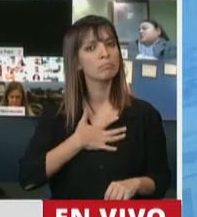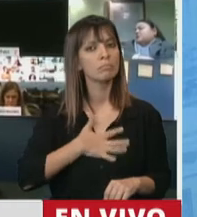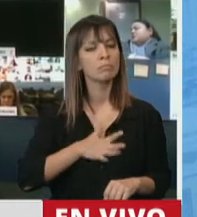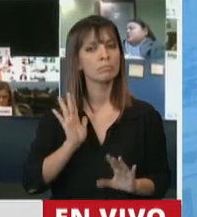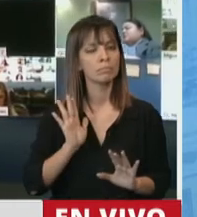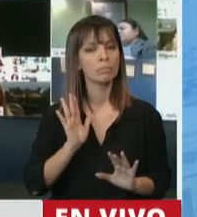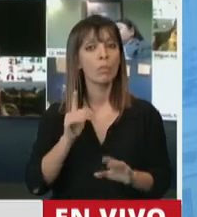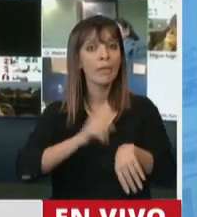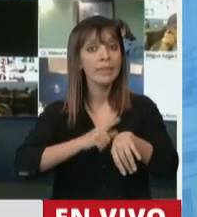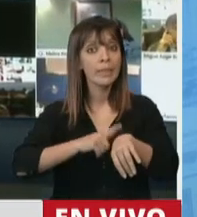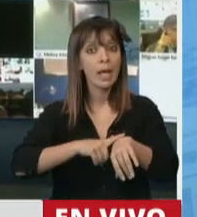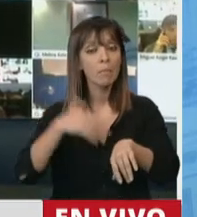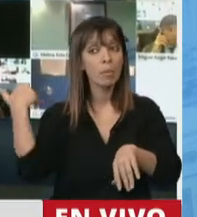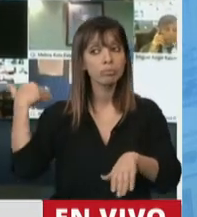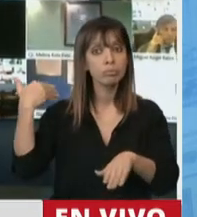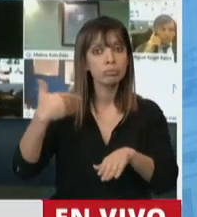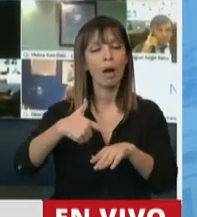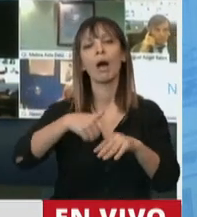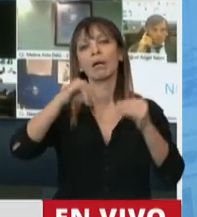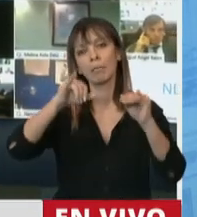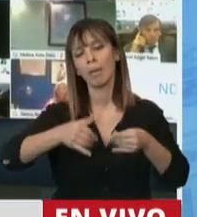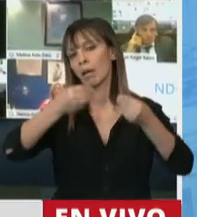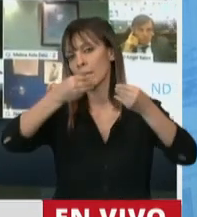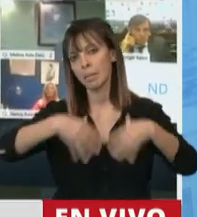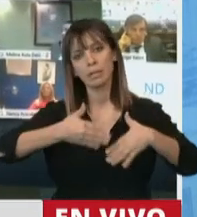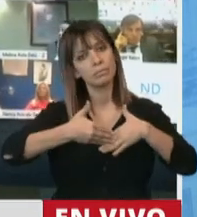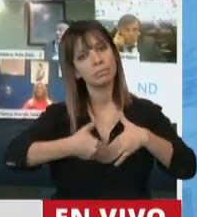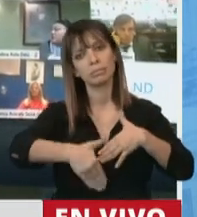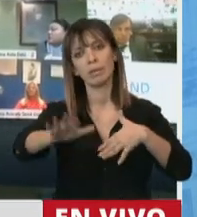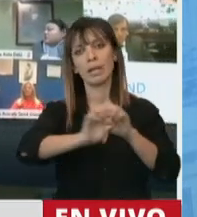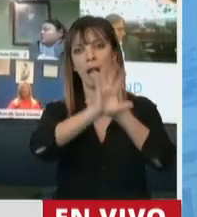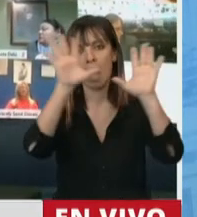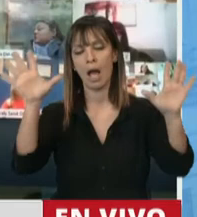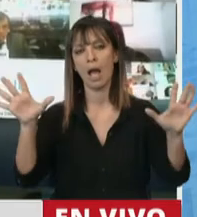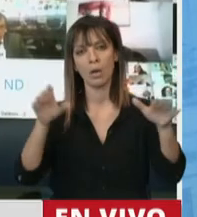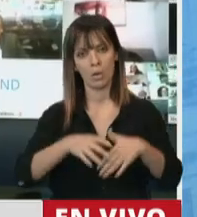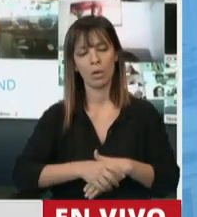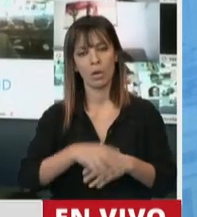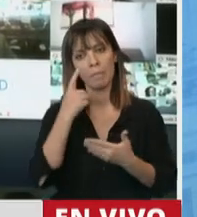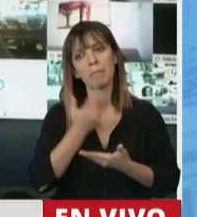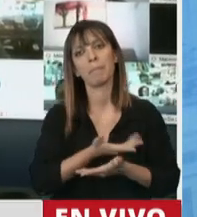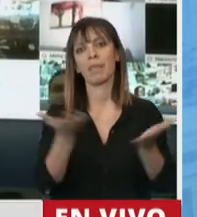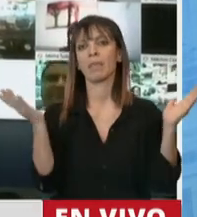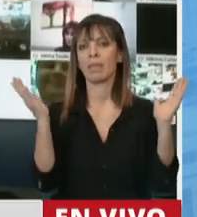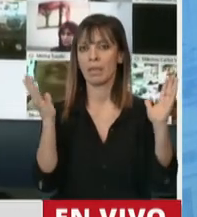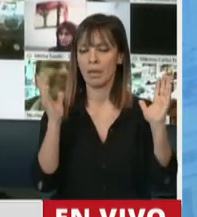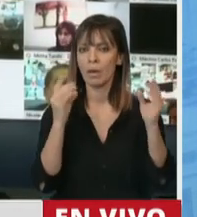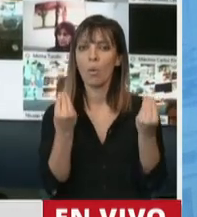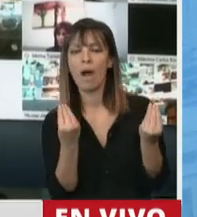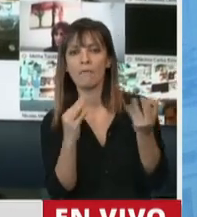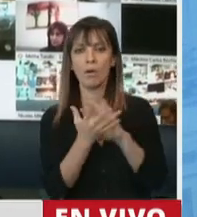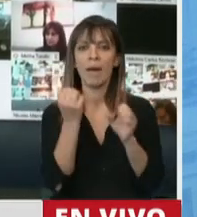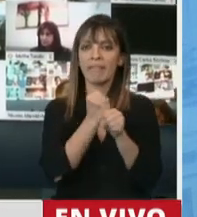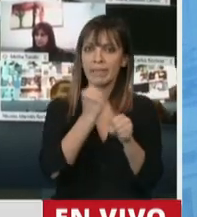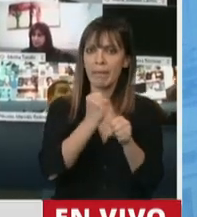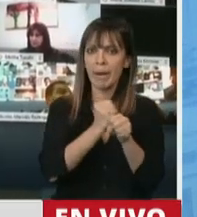de mucho tiempo se clarifique y se comience en el camino de una justa visibilización de las tareas que